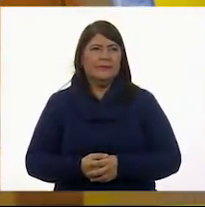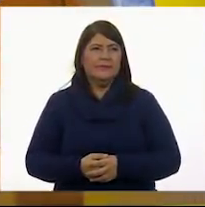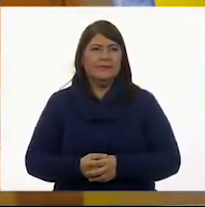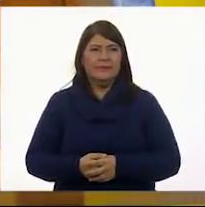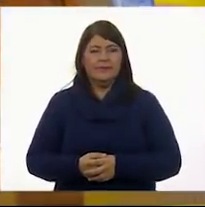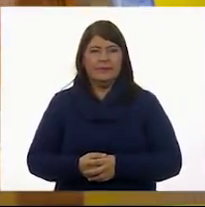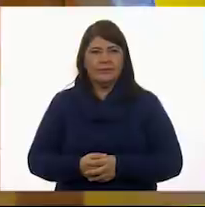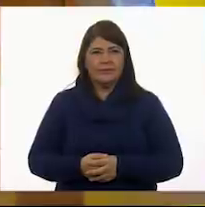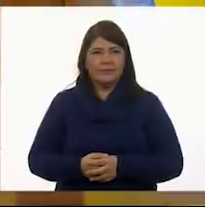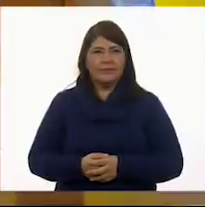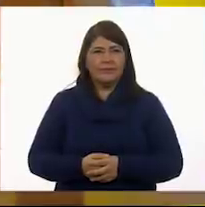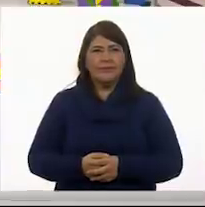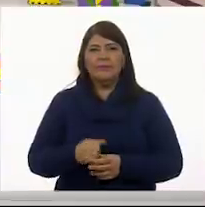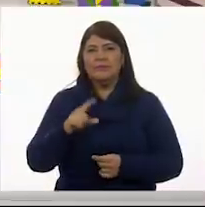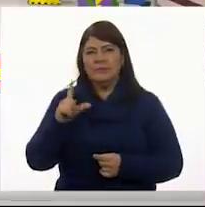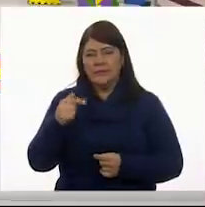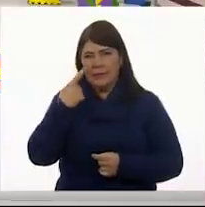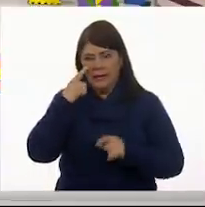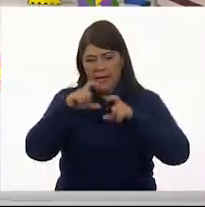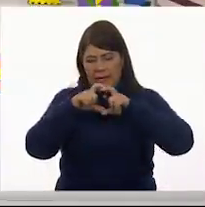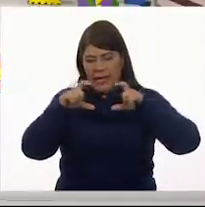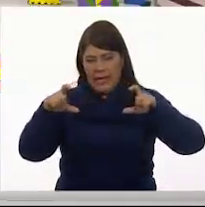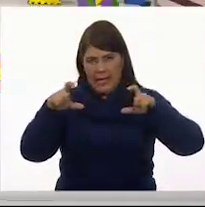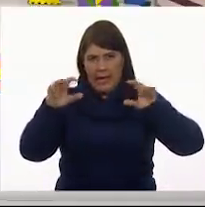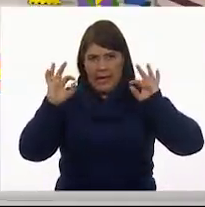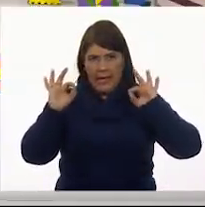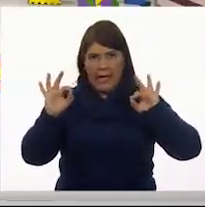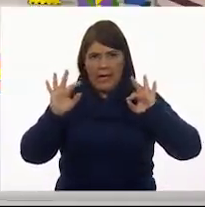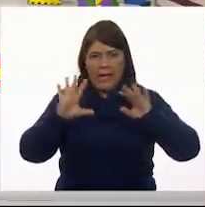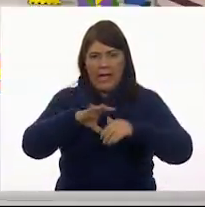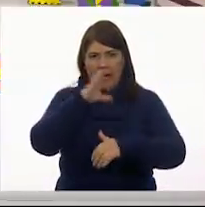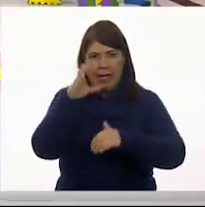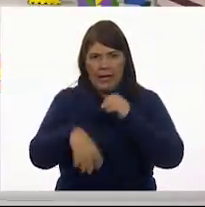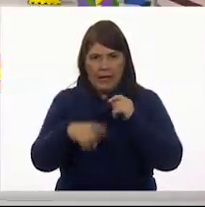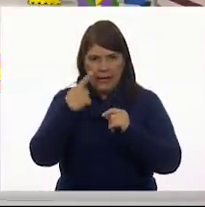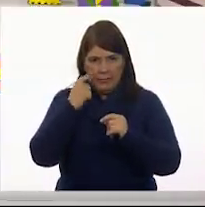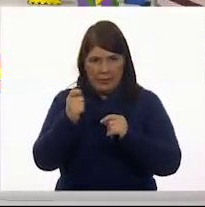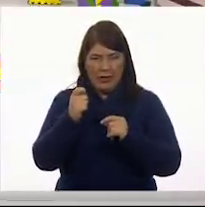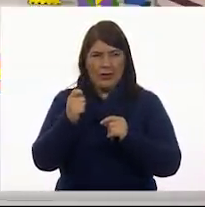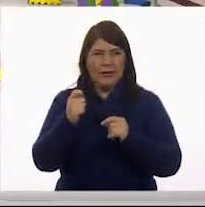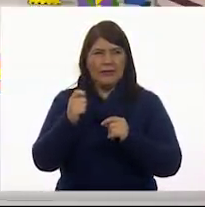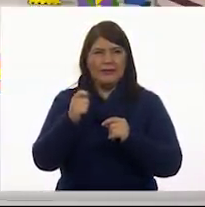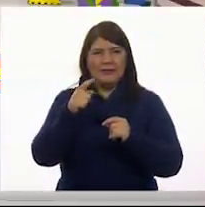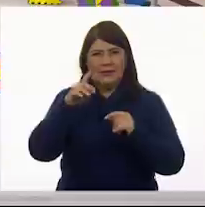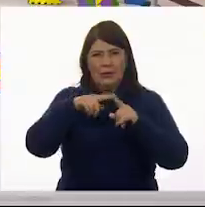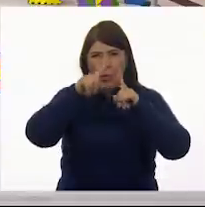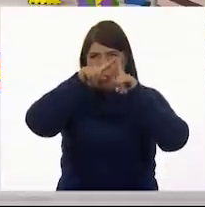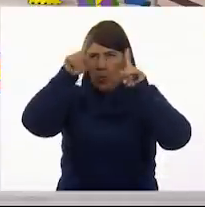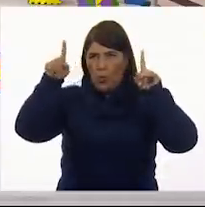nuestra frase, ya que va a completar nuestra obra colectiva.